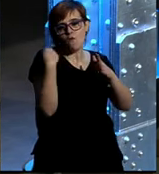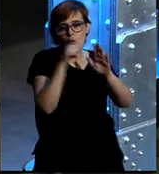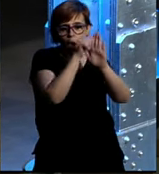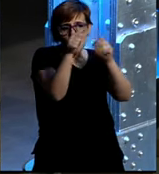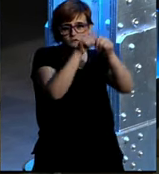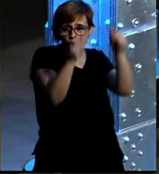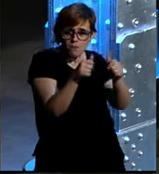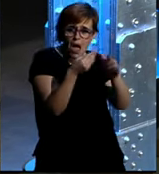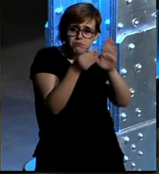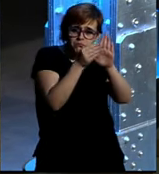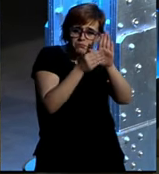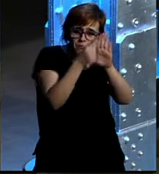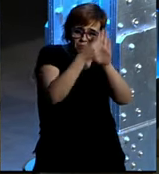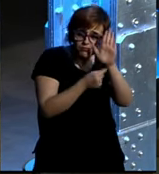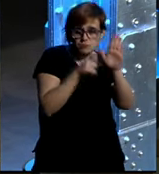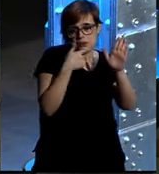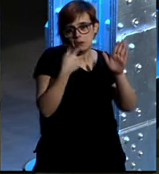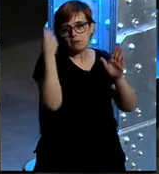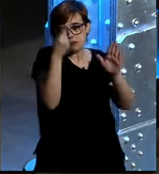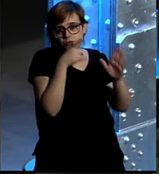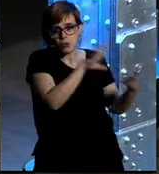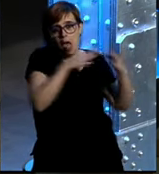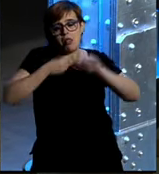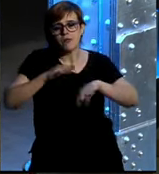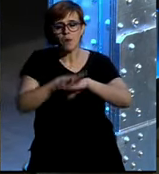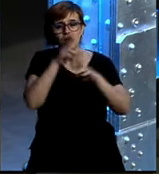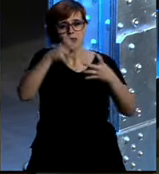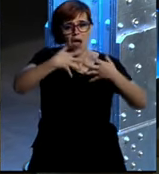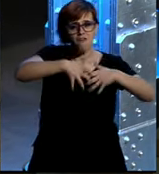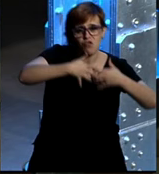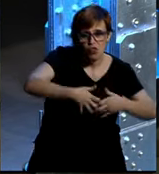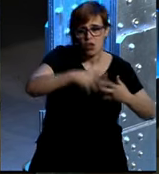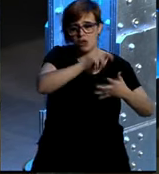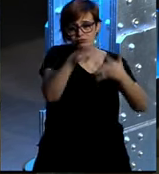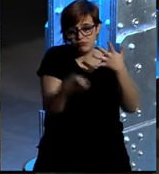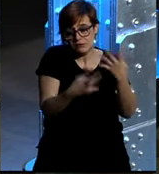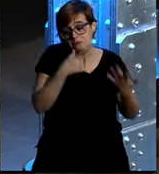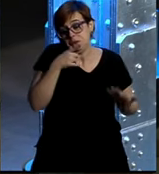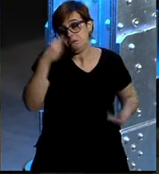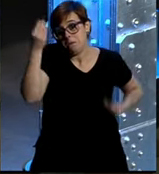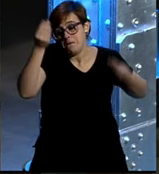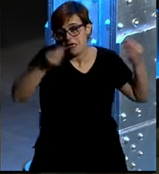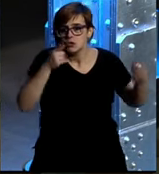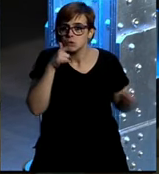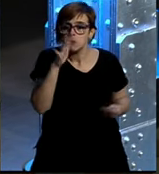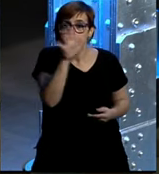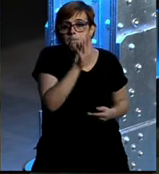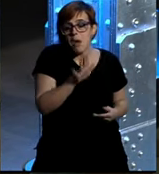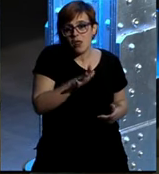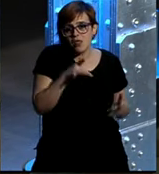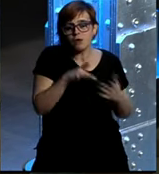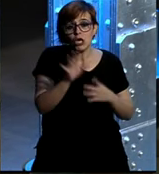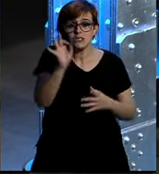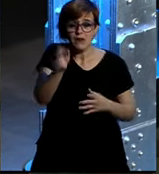para todo tipo de de valoraciones en internet engagement etcétera pero en este caso nosotros si que nos vale teniendo en cuenta